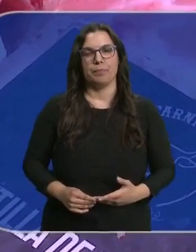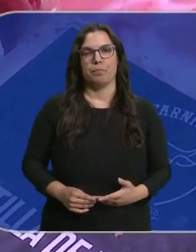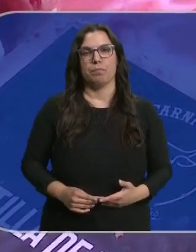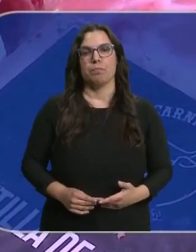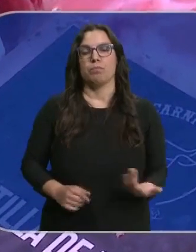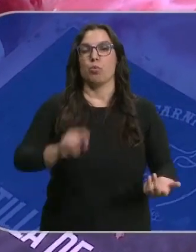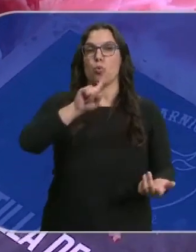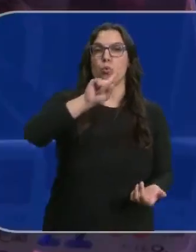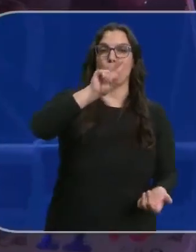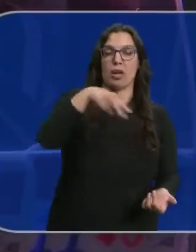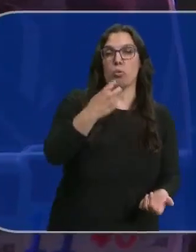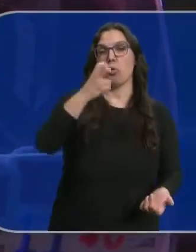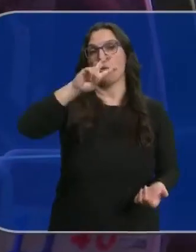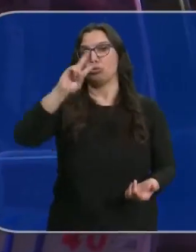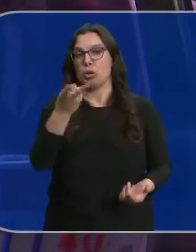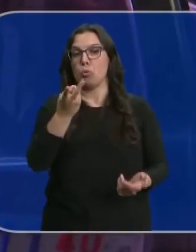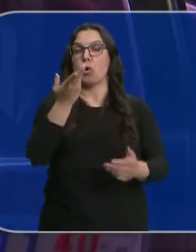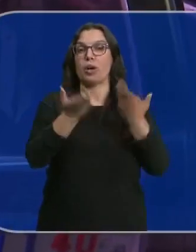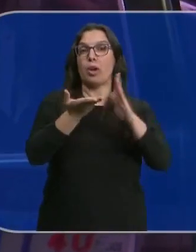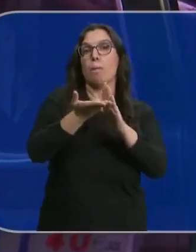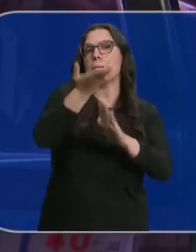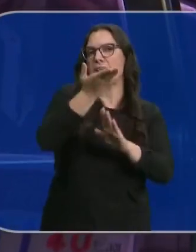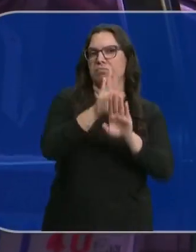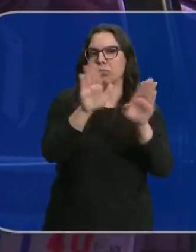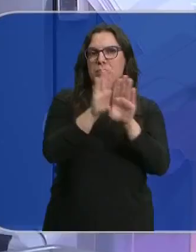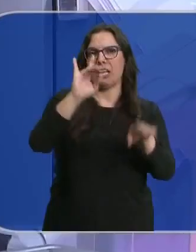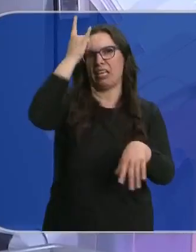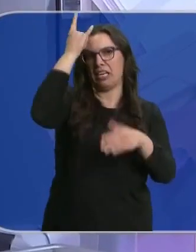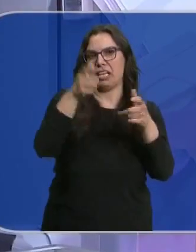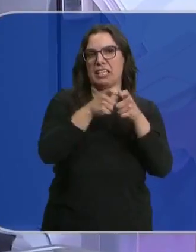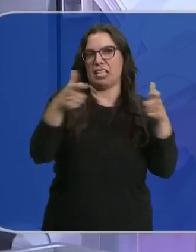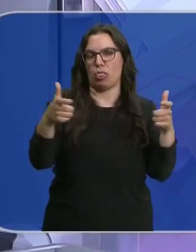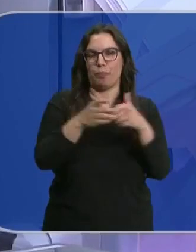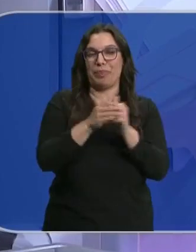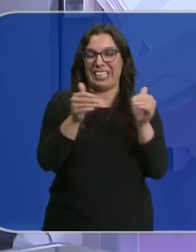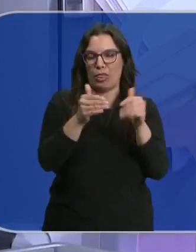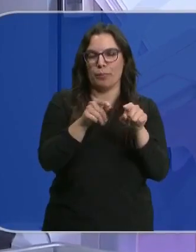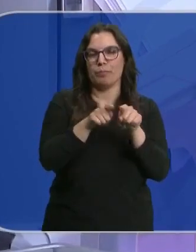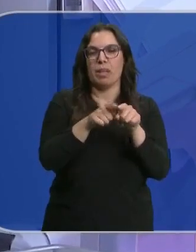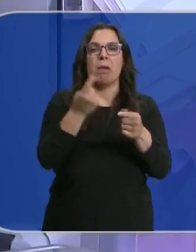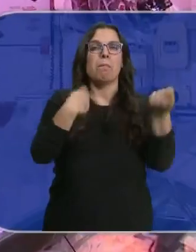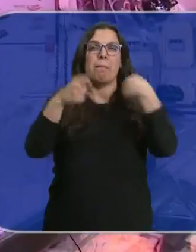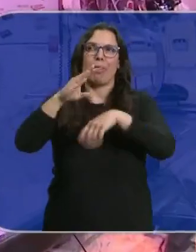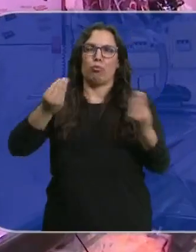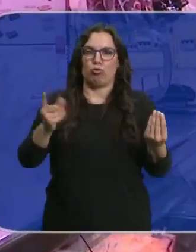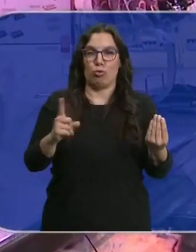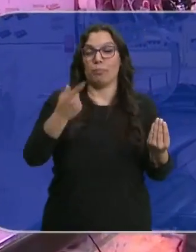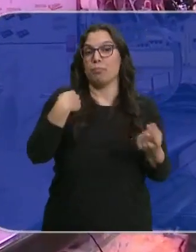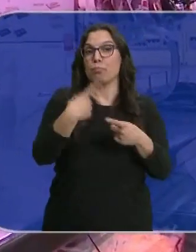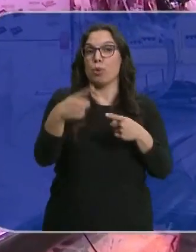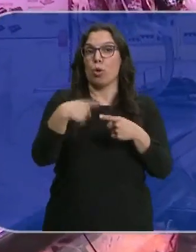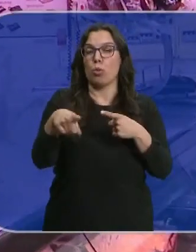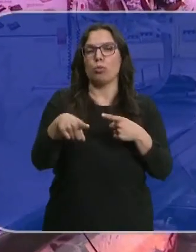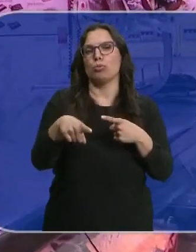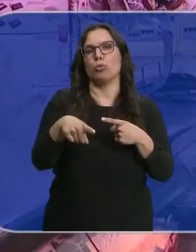Entre 1 y 2 euros el kilo en el último año es lo que ha subido el lechazo. Mucho no se vende, la verdad que no. Es un producto